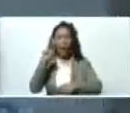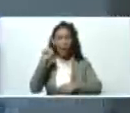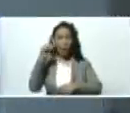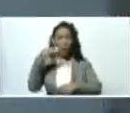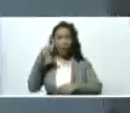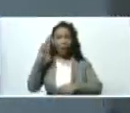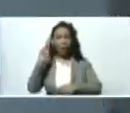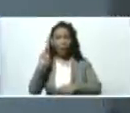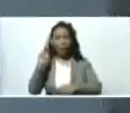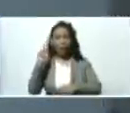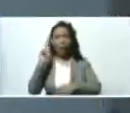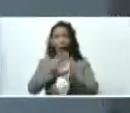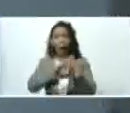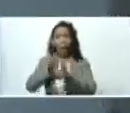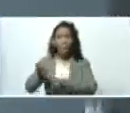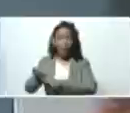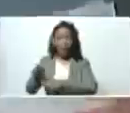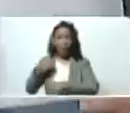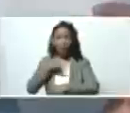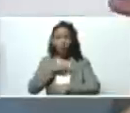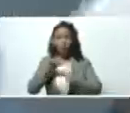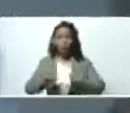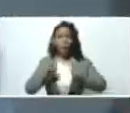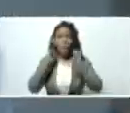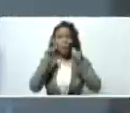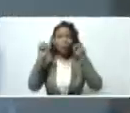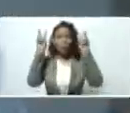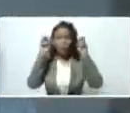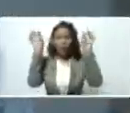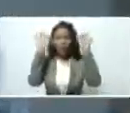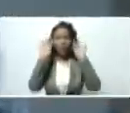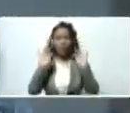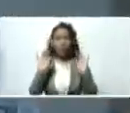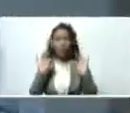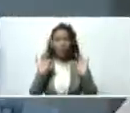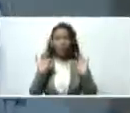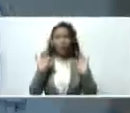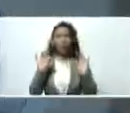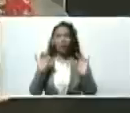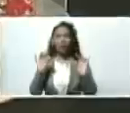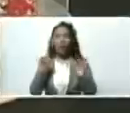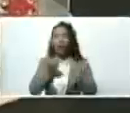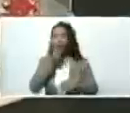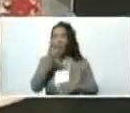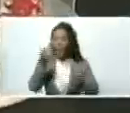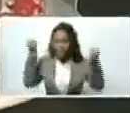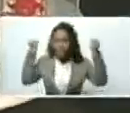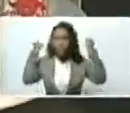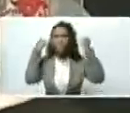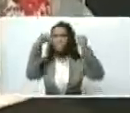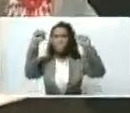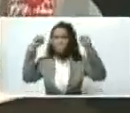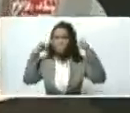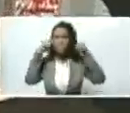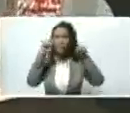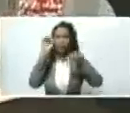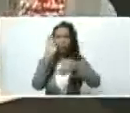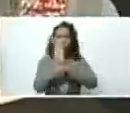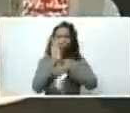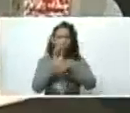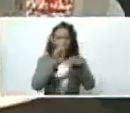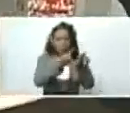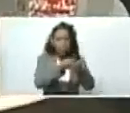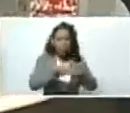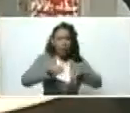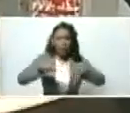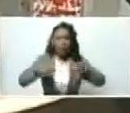de eso hemos empezado con los nuevos métodos y las buenas prácticas para la agricultura crear